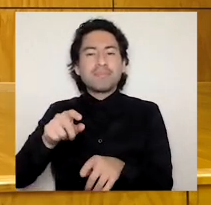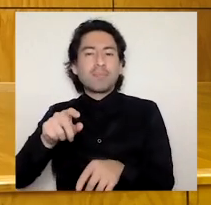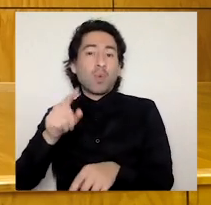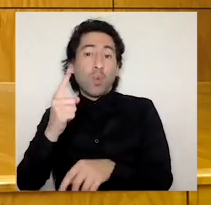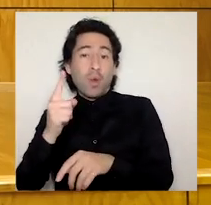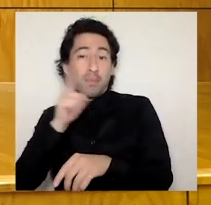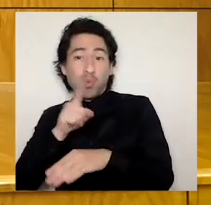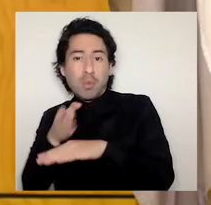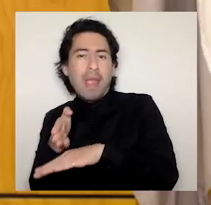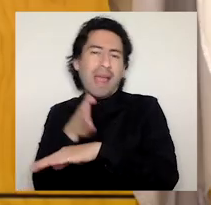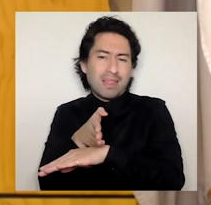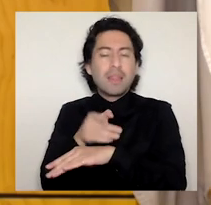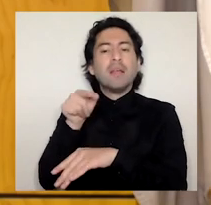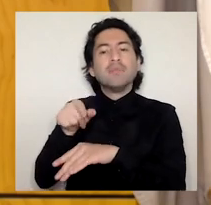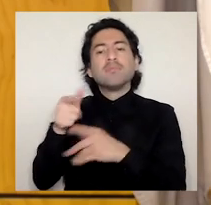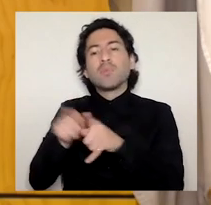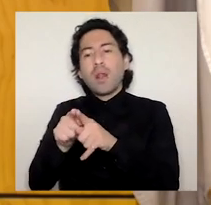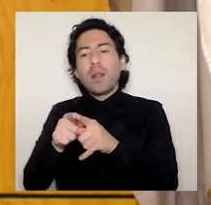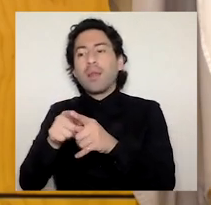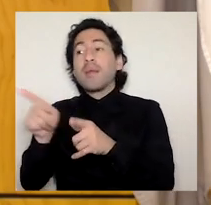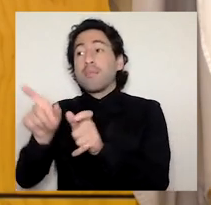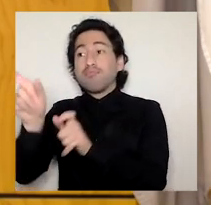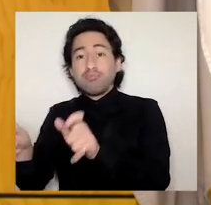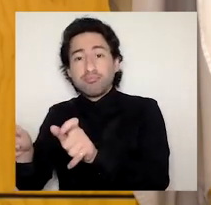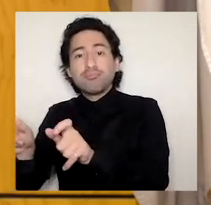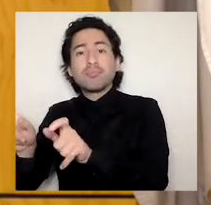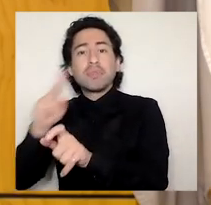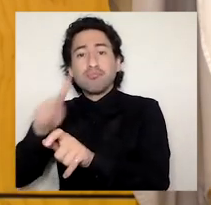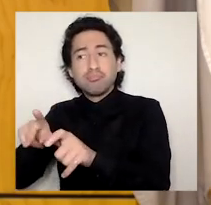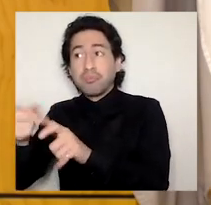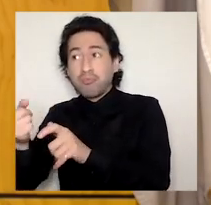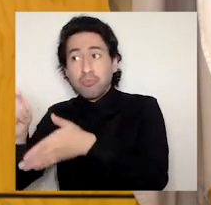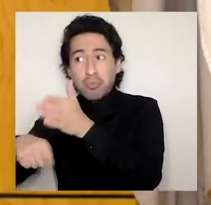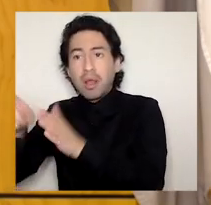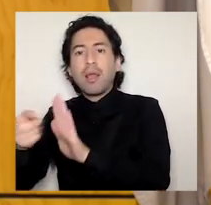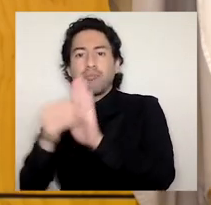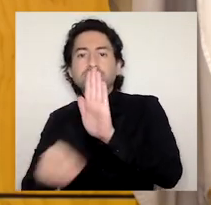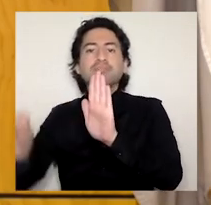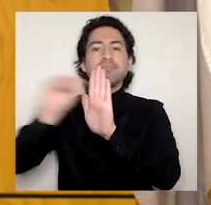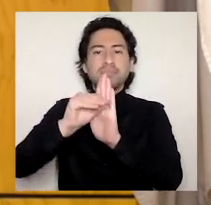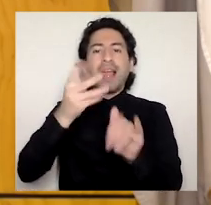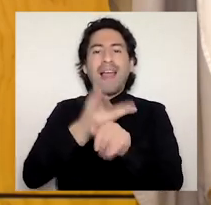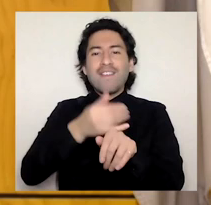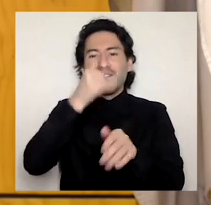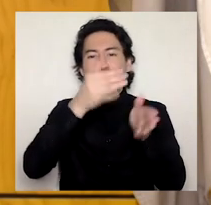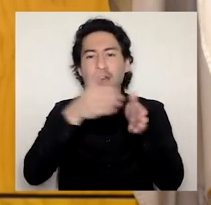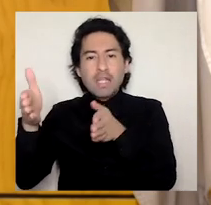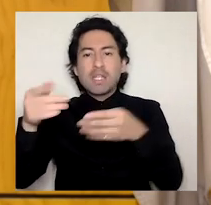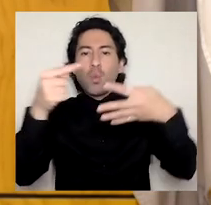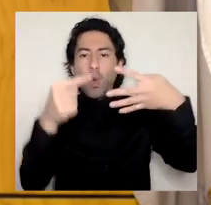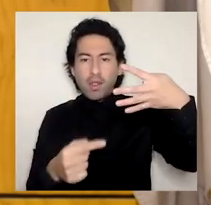levantamiento de información sobre las plantas administrativas y académicas lo que nos ha permitido conocer la